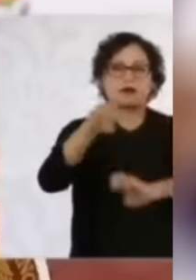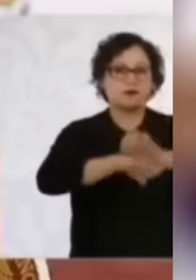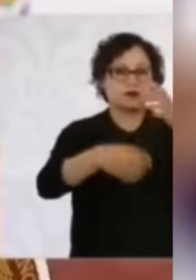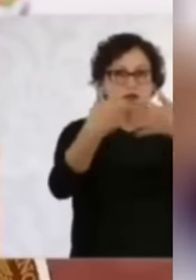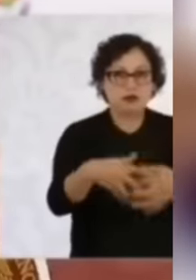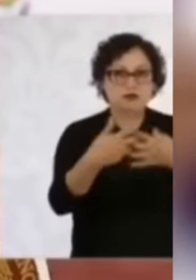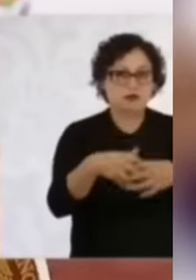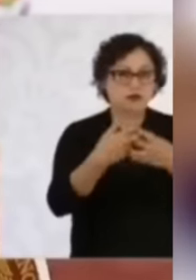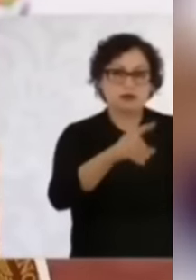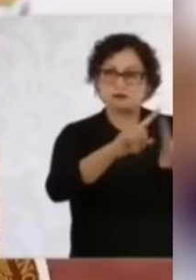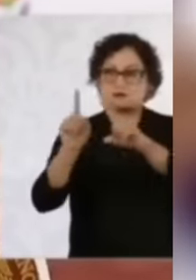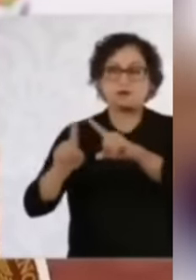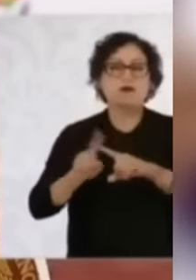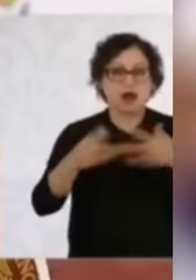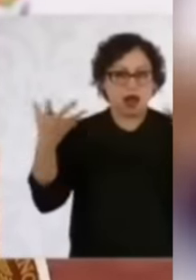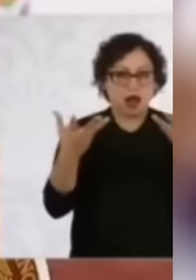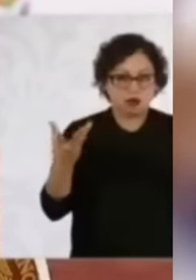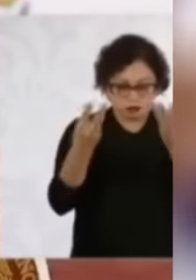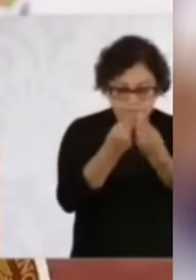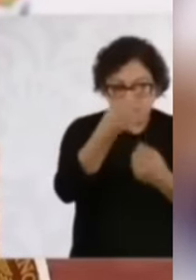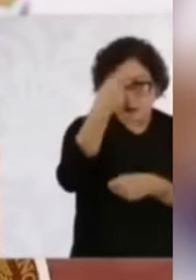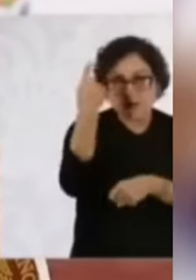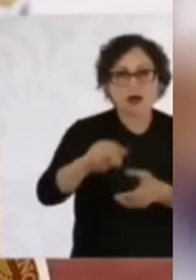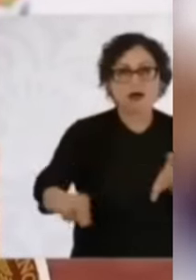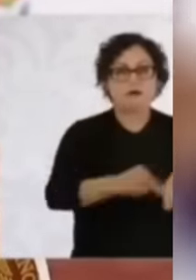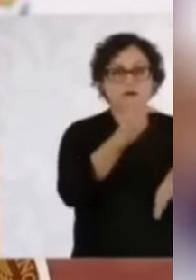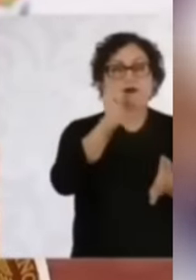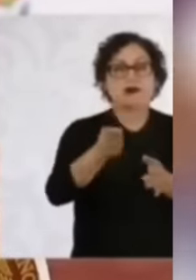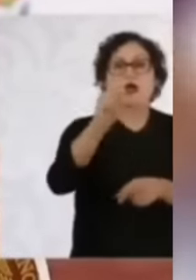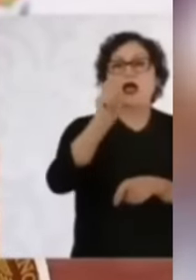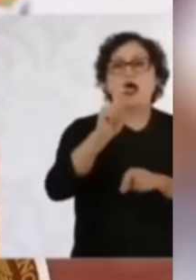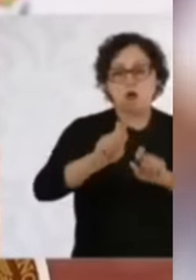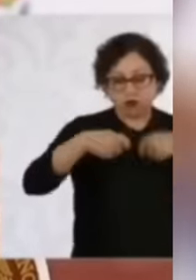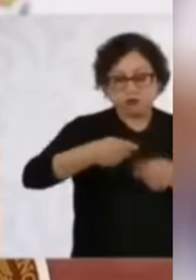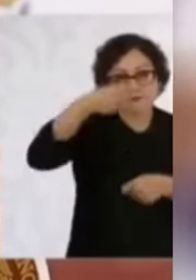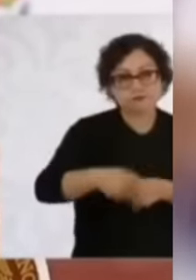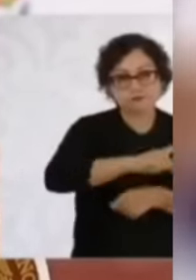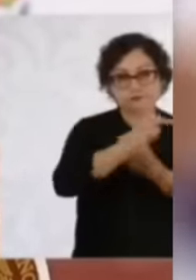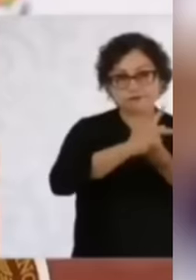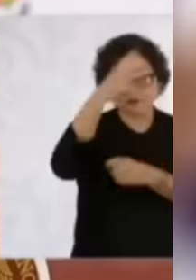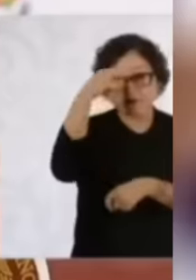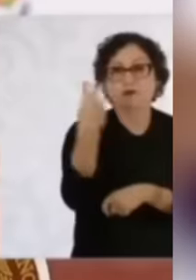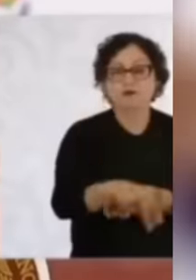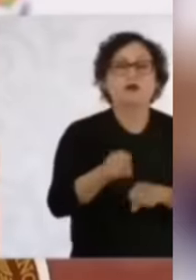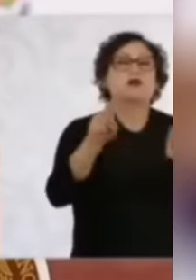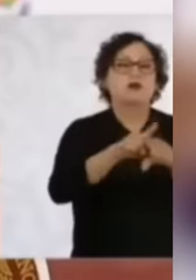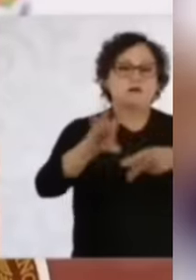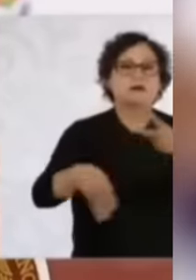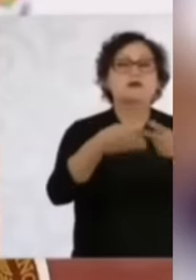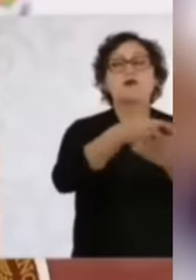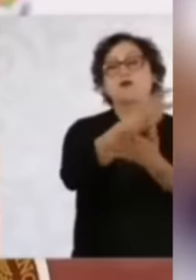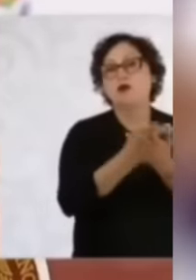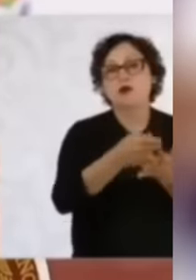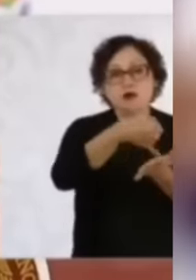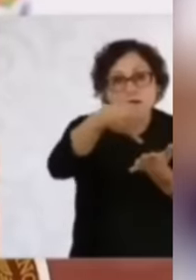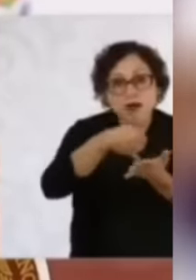entregar parte de sus concesiones de agua a la nación para que puedan redistribuirse. Y además el programa de riego agrícola, que es muy importante,